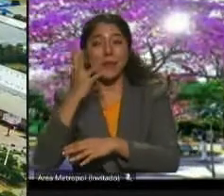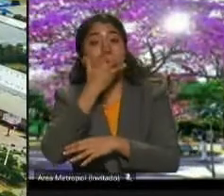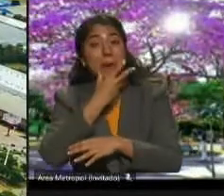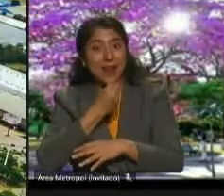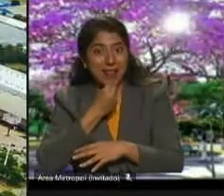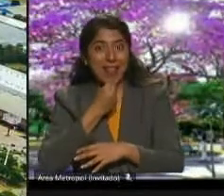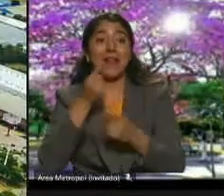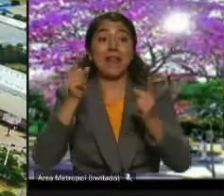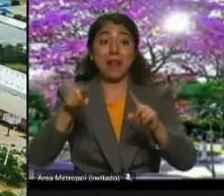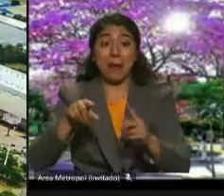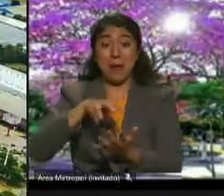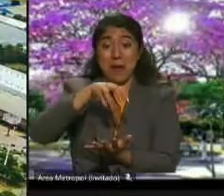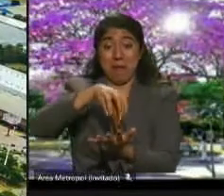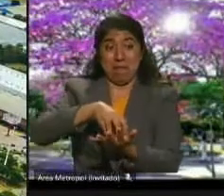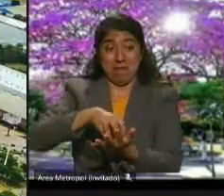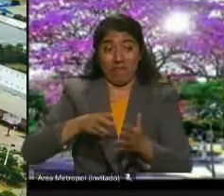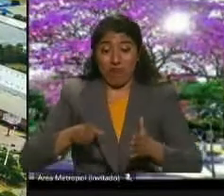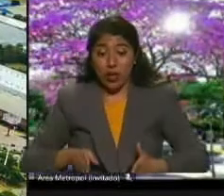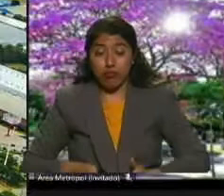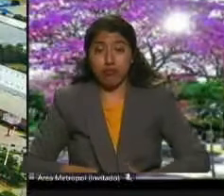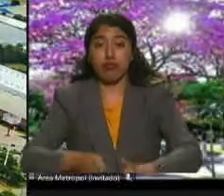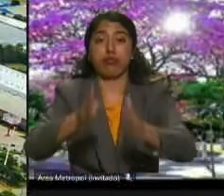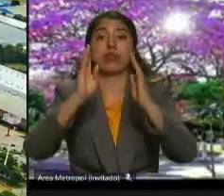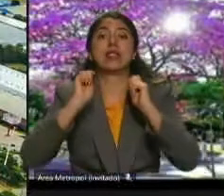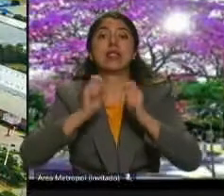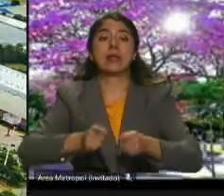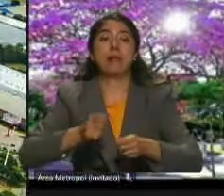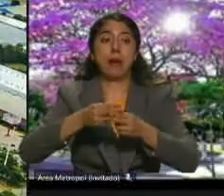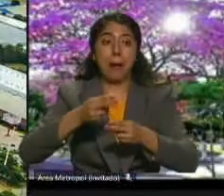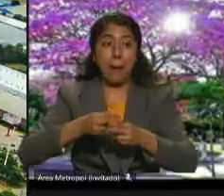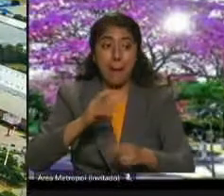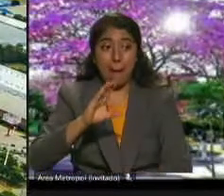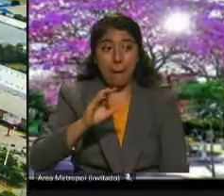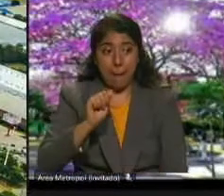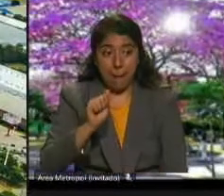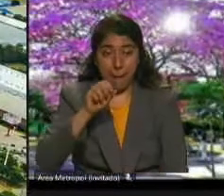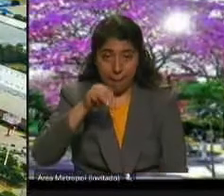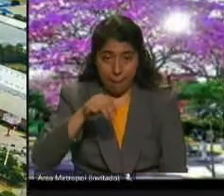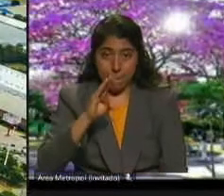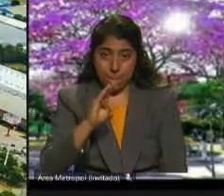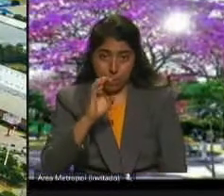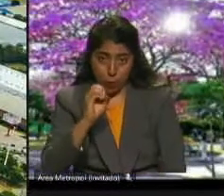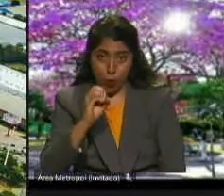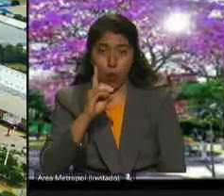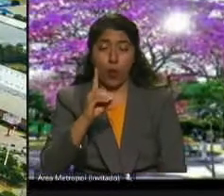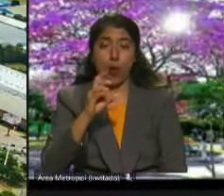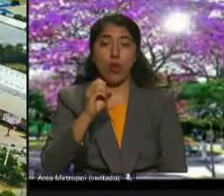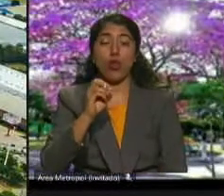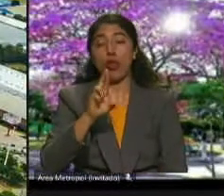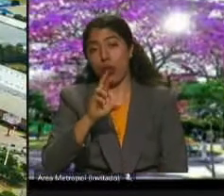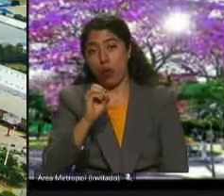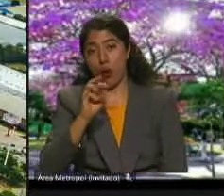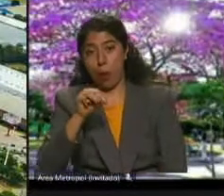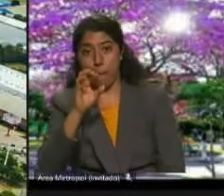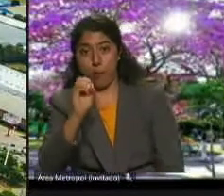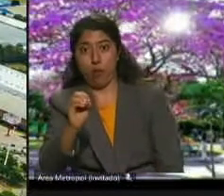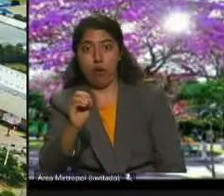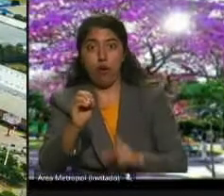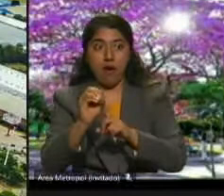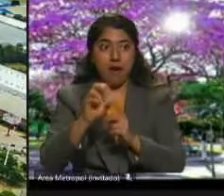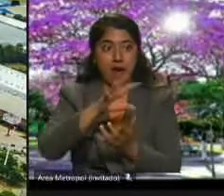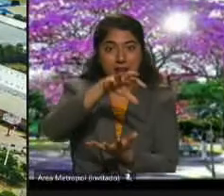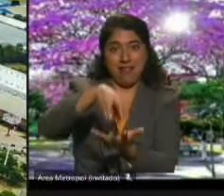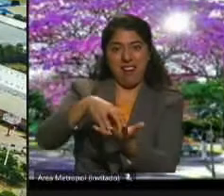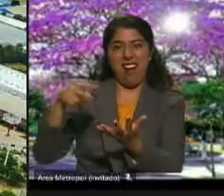públicos como el cambódromo, este es un espacio lineal donde se hace no solo el carnaval, desfiles cívicos, en la